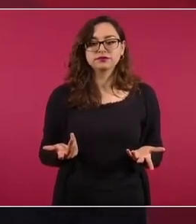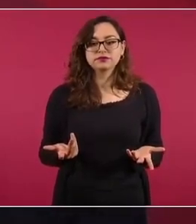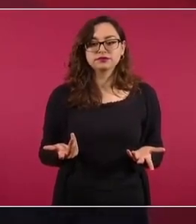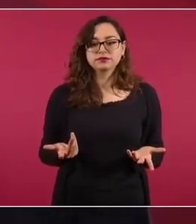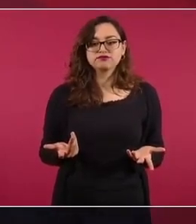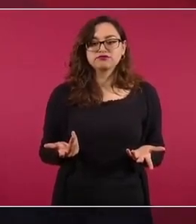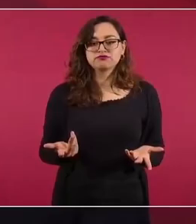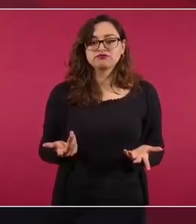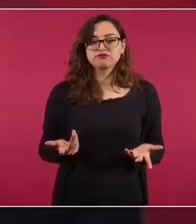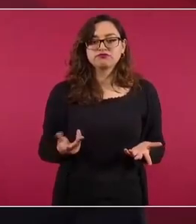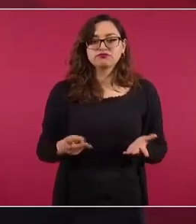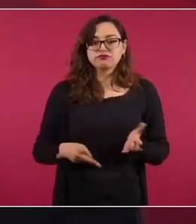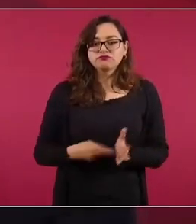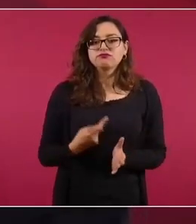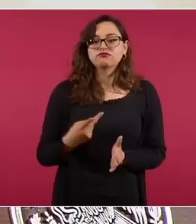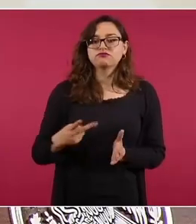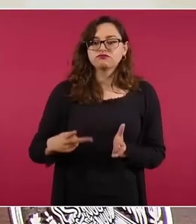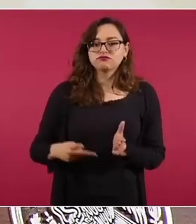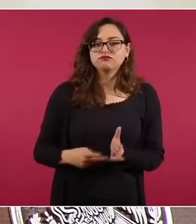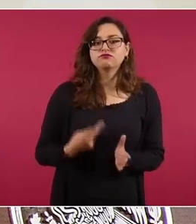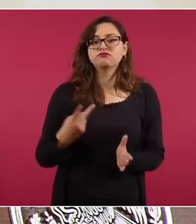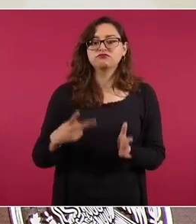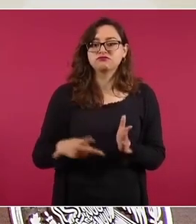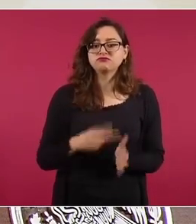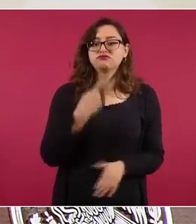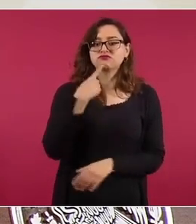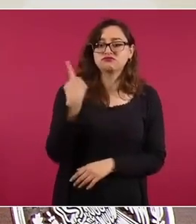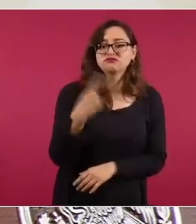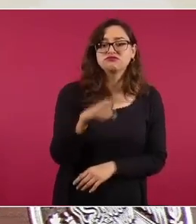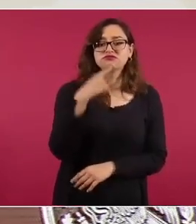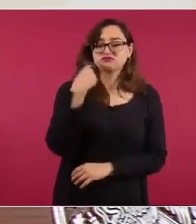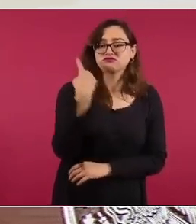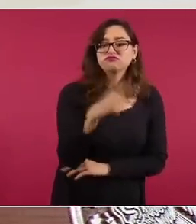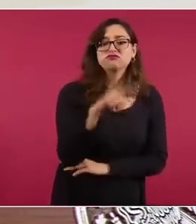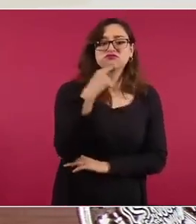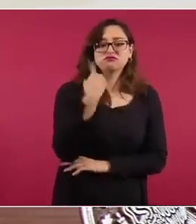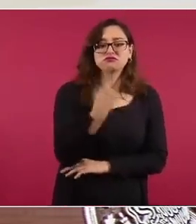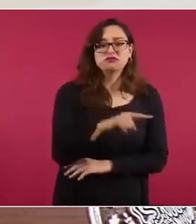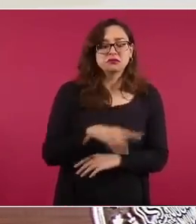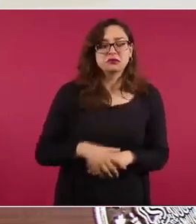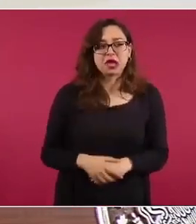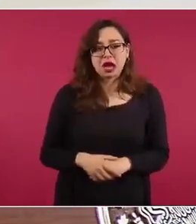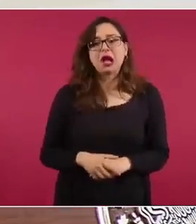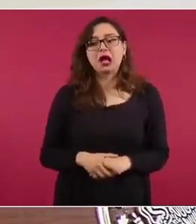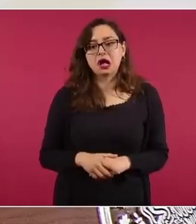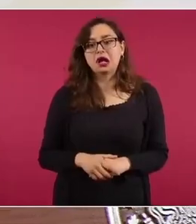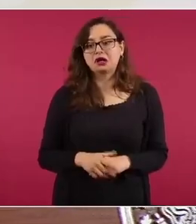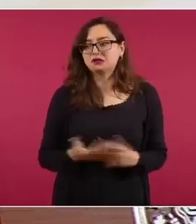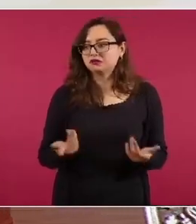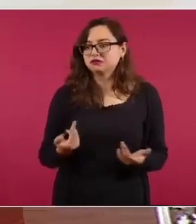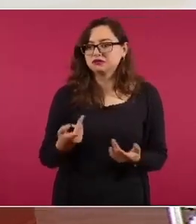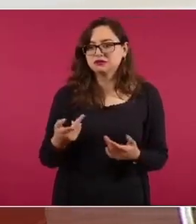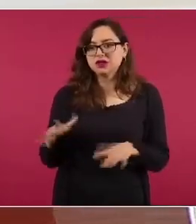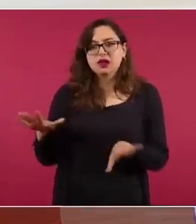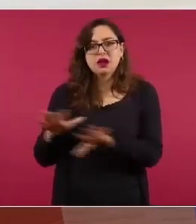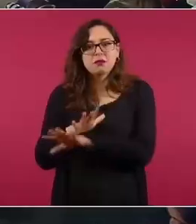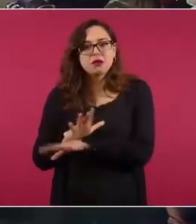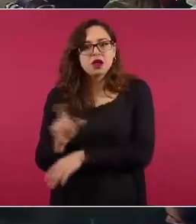denunciando entonces como se están dando cambios